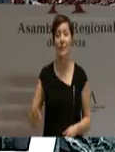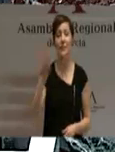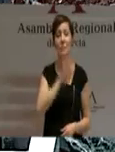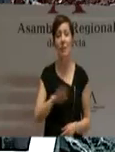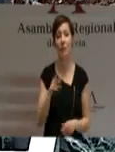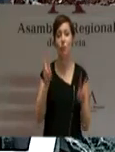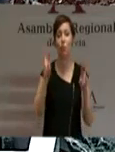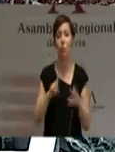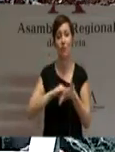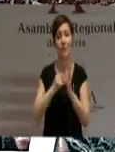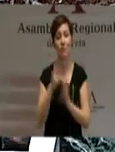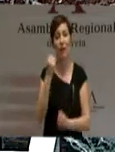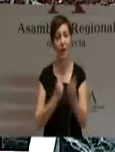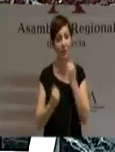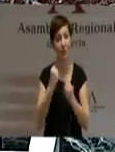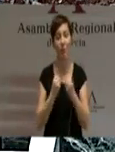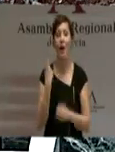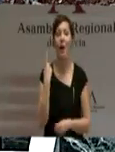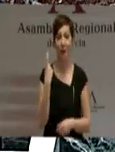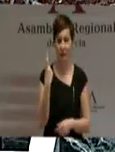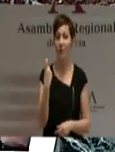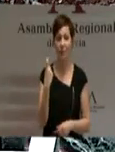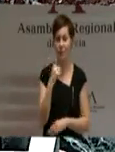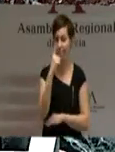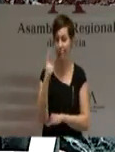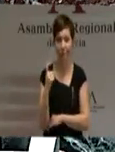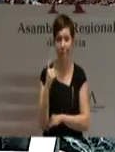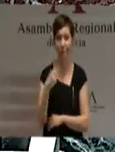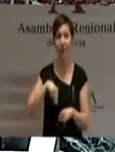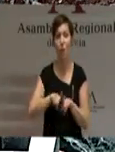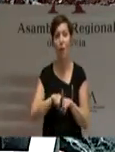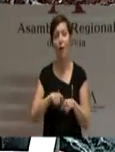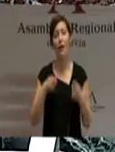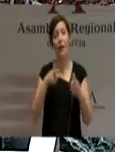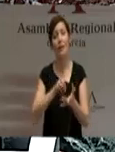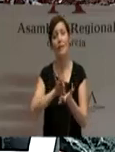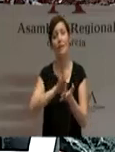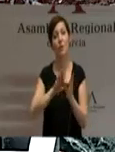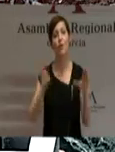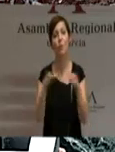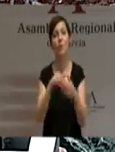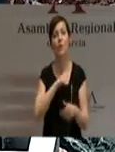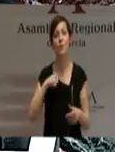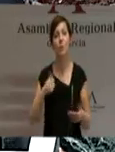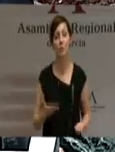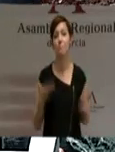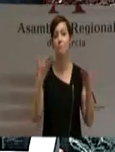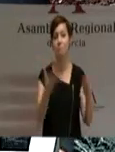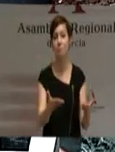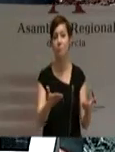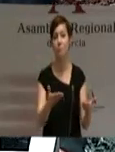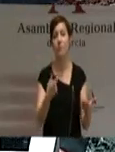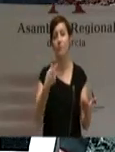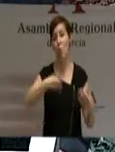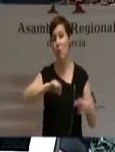financiación de sus servicios esenciales. No se trata de dotar de servicios a las comunidades autónomas, sino a la sanidad,